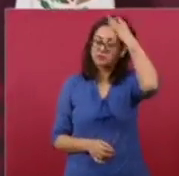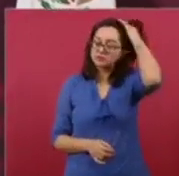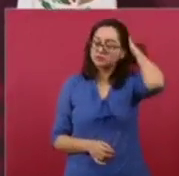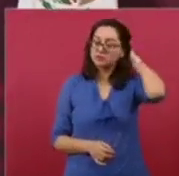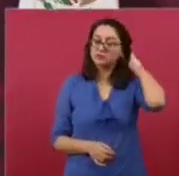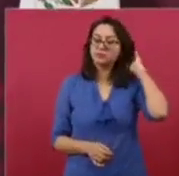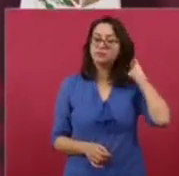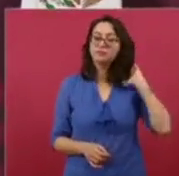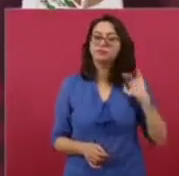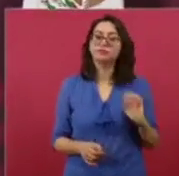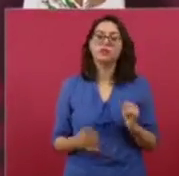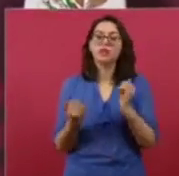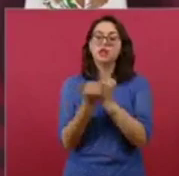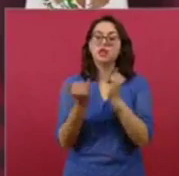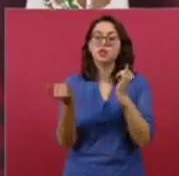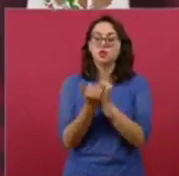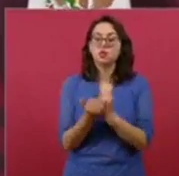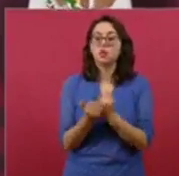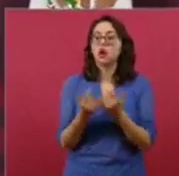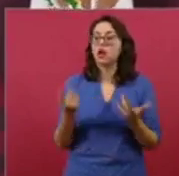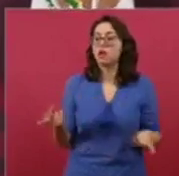Judicial, que es un poder independiente.